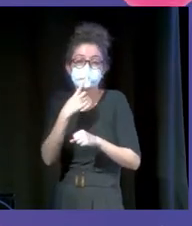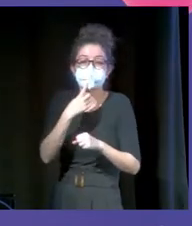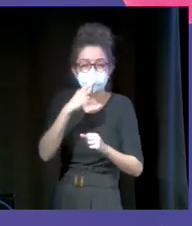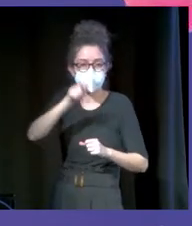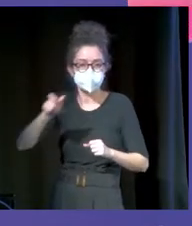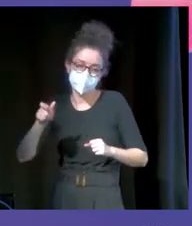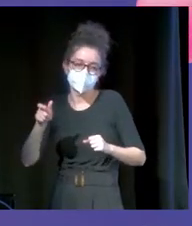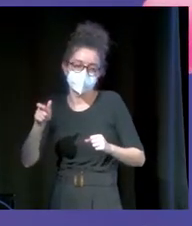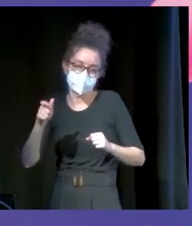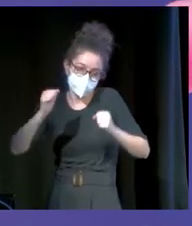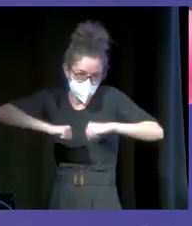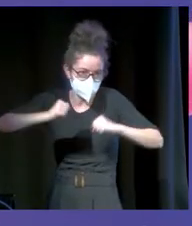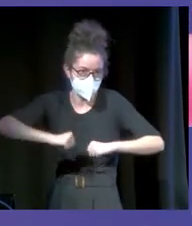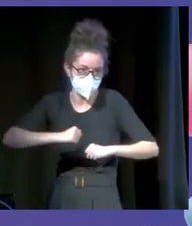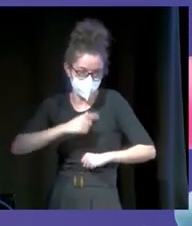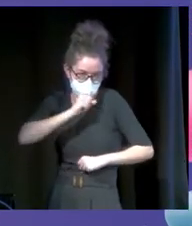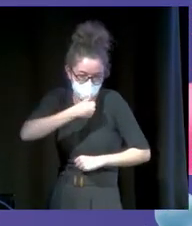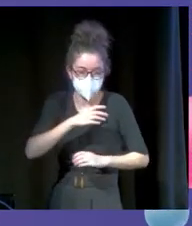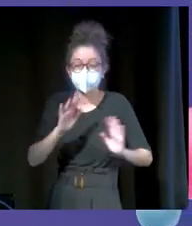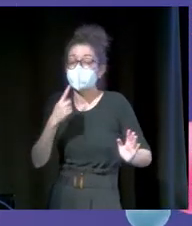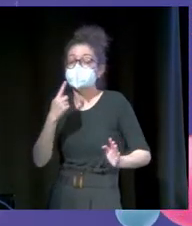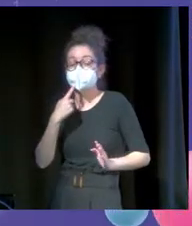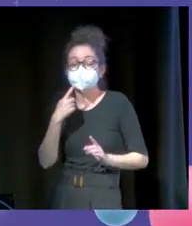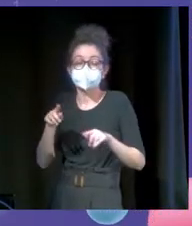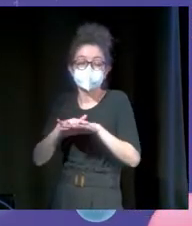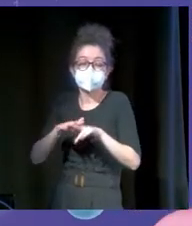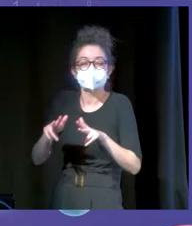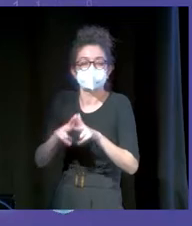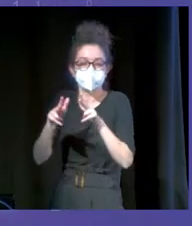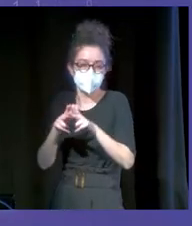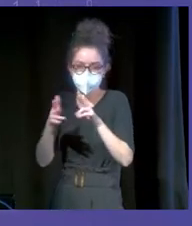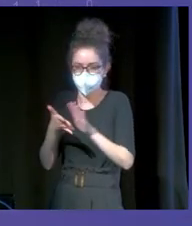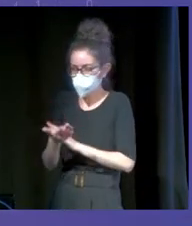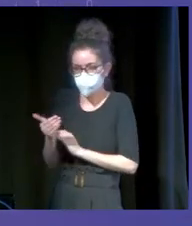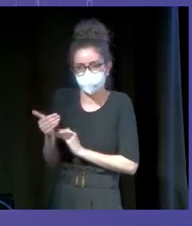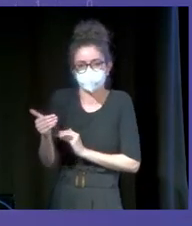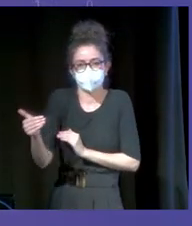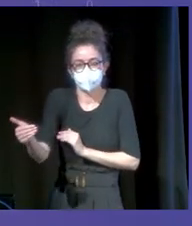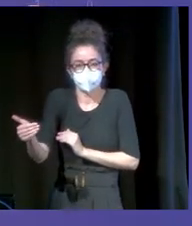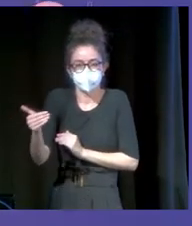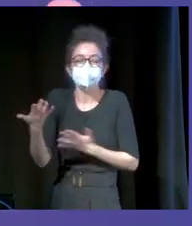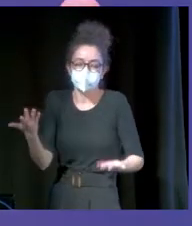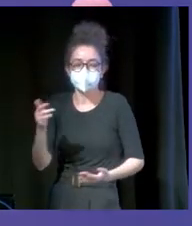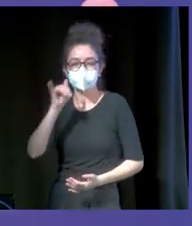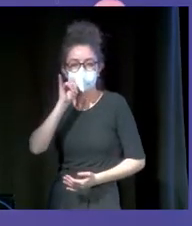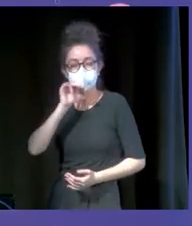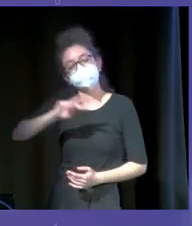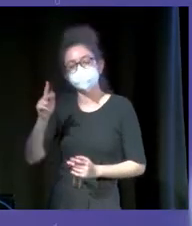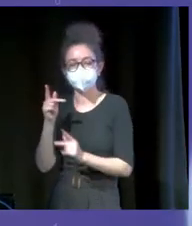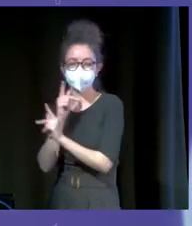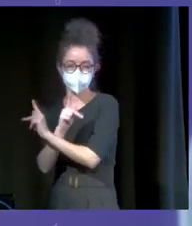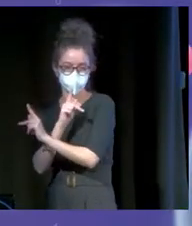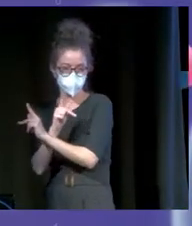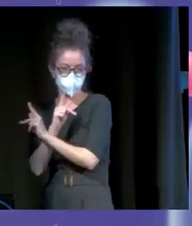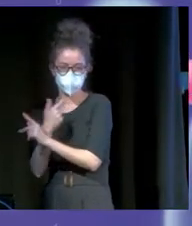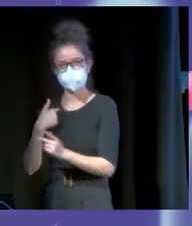viejos. Entonces, me dijeron que la red social que parecía que iba a tener más tirada en los próximos años iba a ser Instagram y una que era TikTok, que estaba empezando,